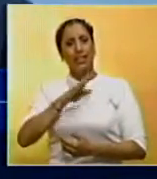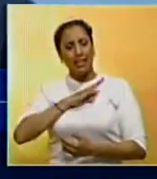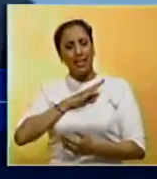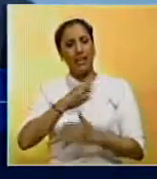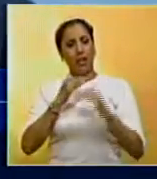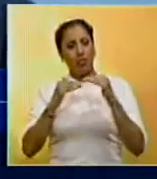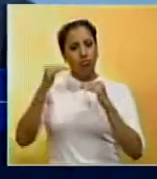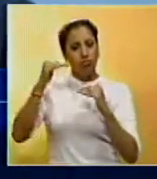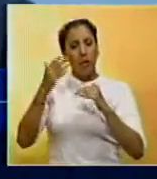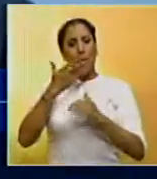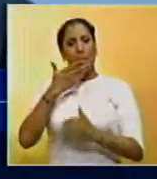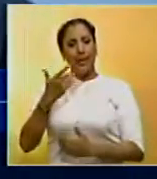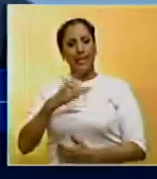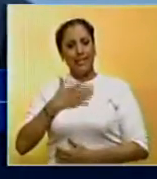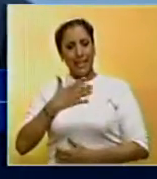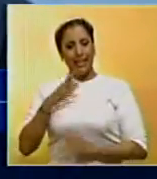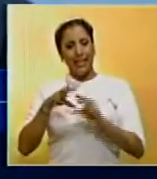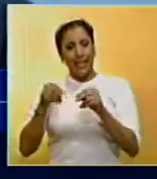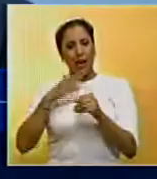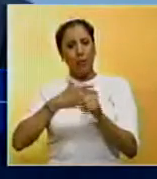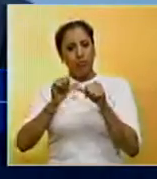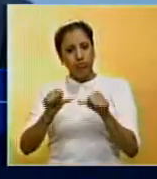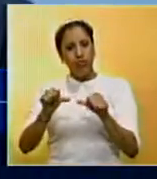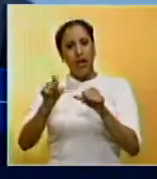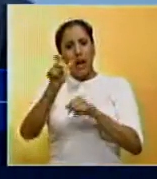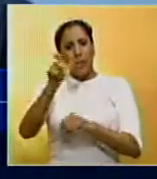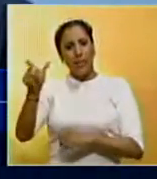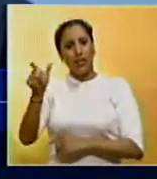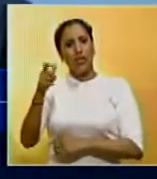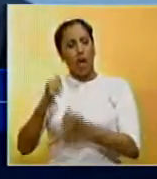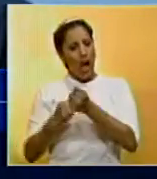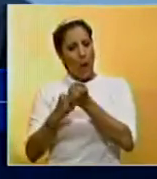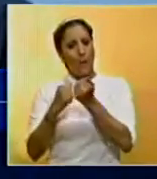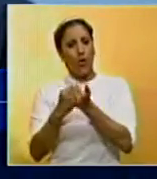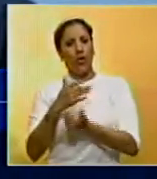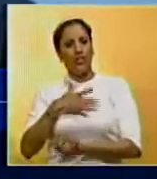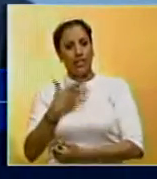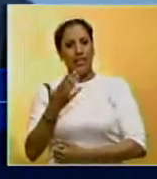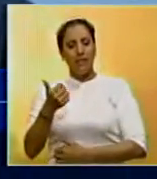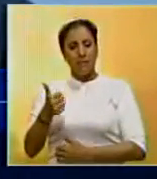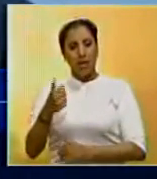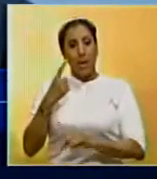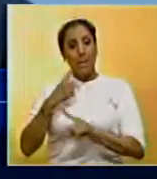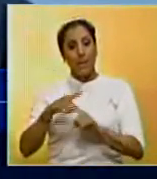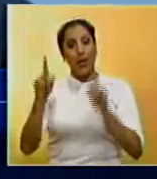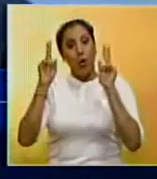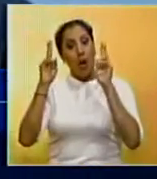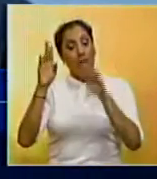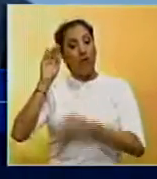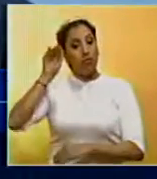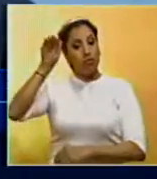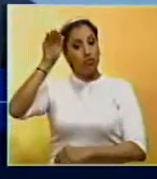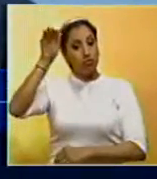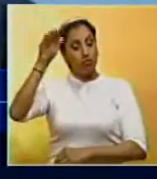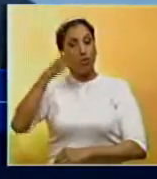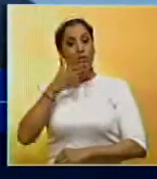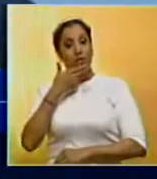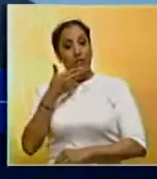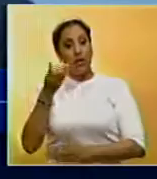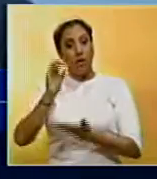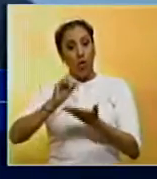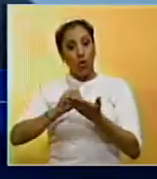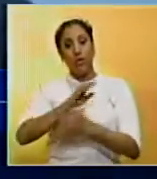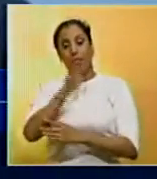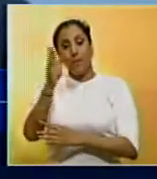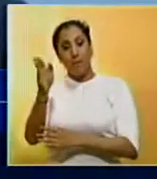ventaja, porque te sientes en tu tierra, con tu gente, apoyándote. Eso te da cierta ventaja. Ojalá en un futuro se vuelva a